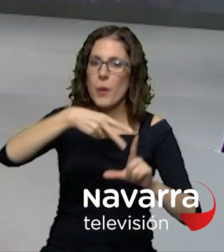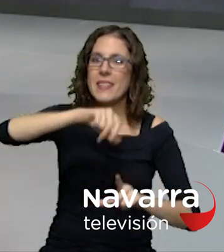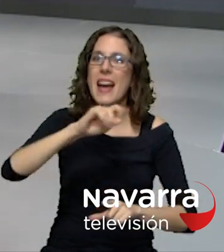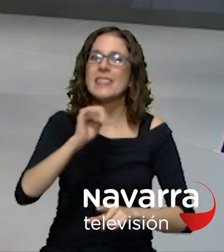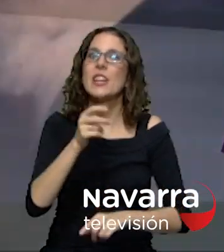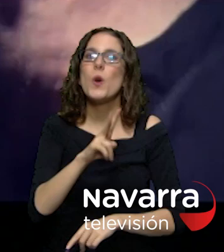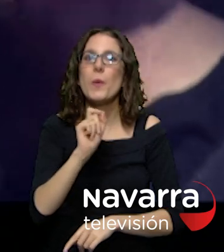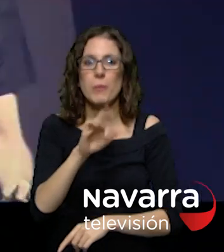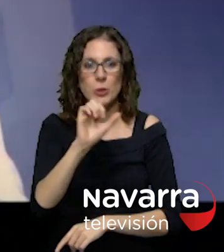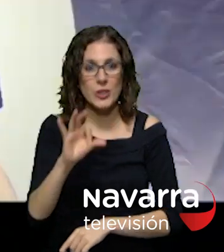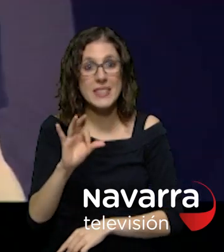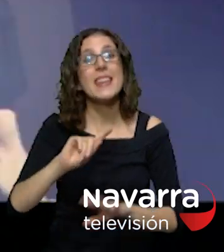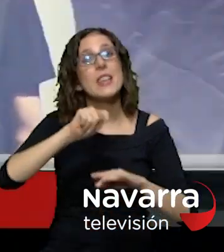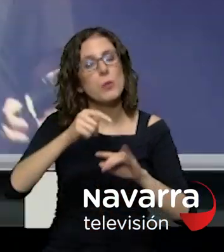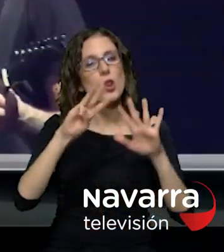Beite Adiós